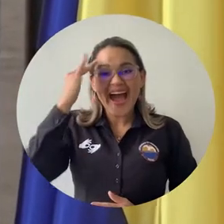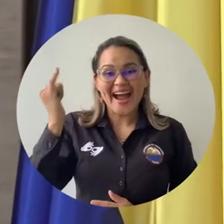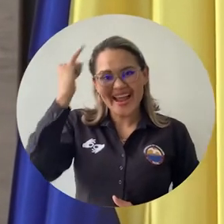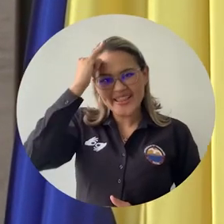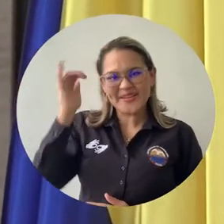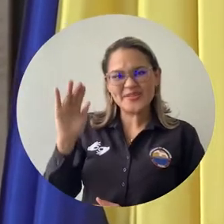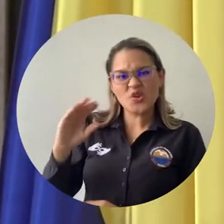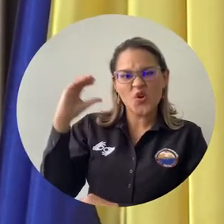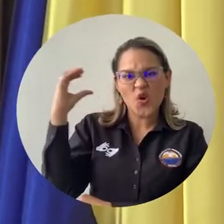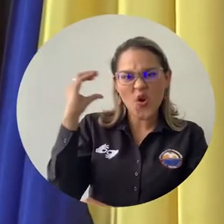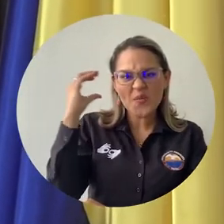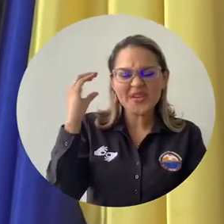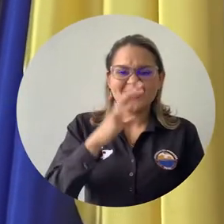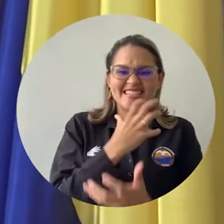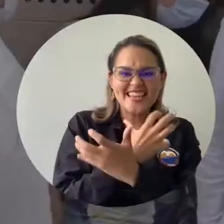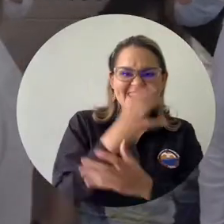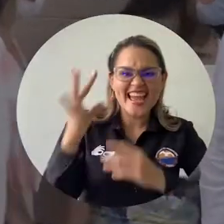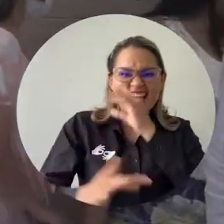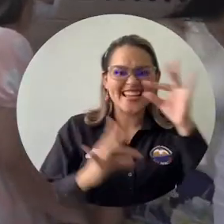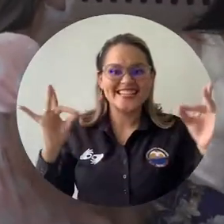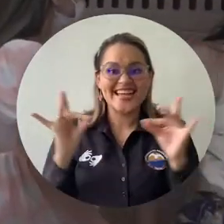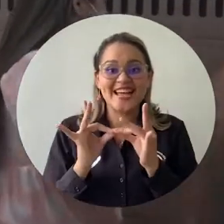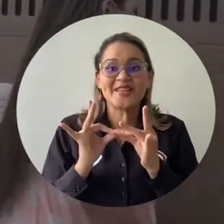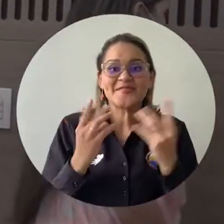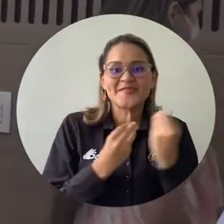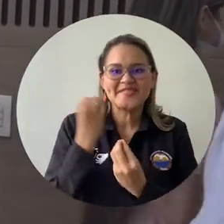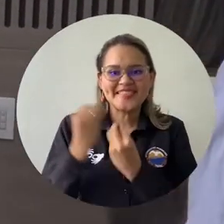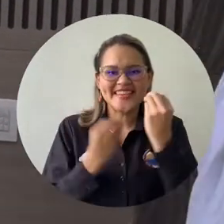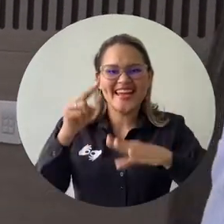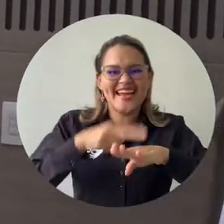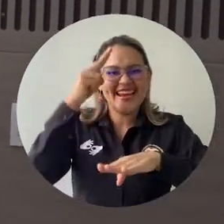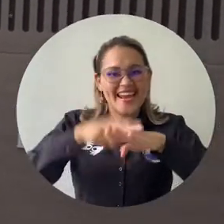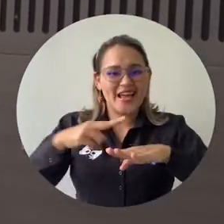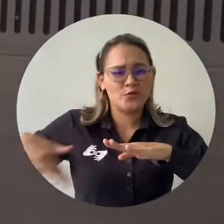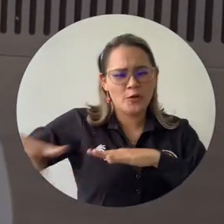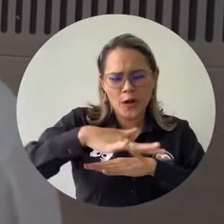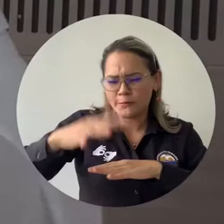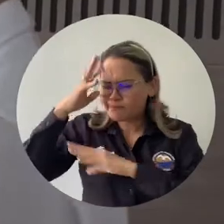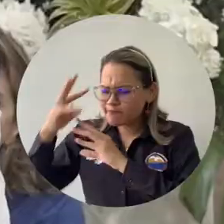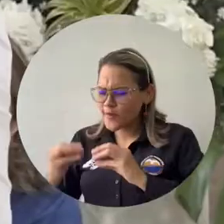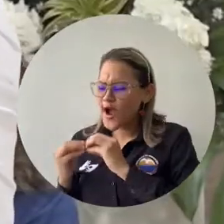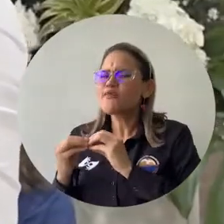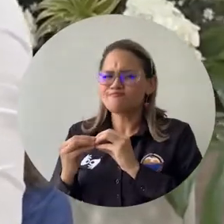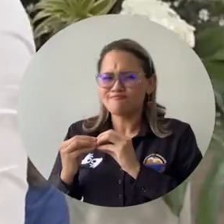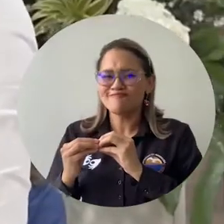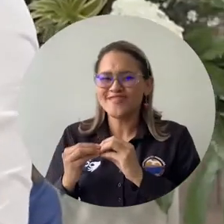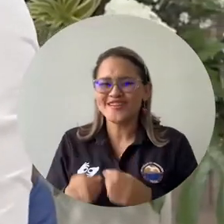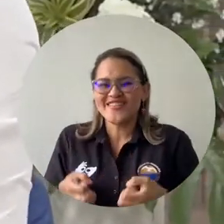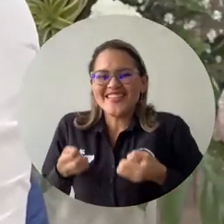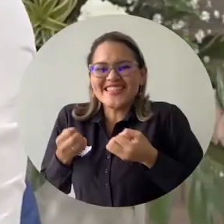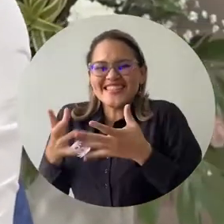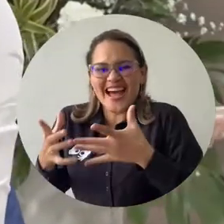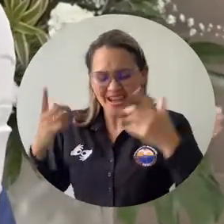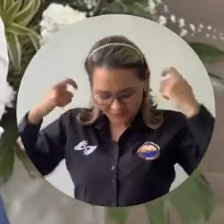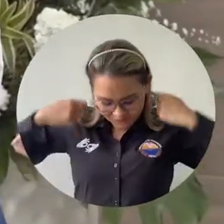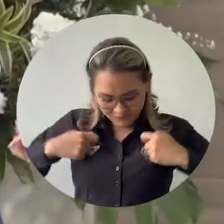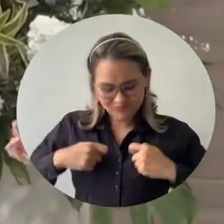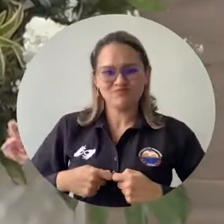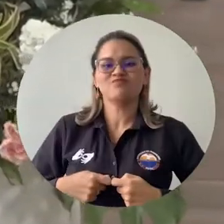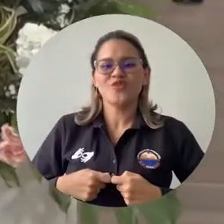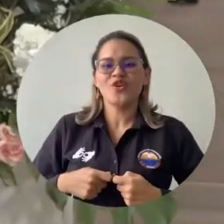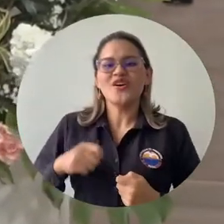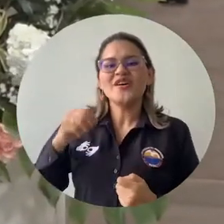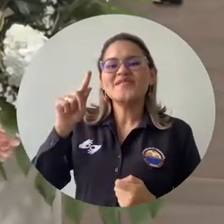La Academia Colombiana de Ciencias Exactas, Físicas y Naturales decidió de manera unánime entregar la Honorable Medalla General Francisco de Paula